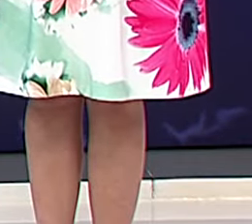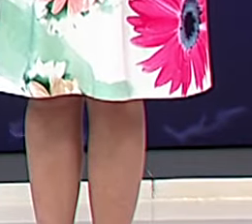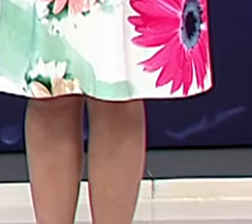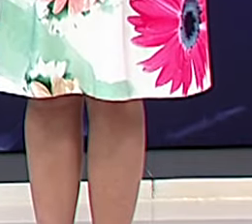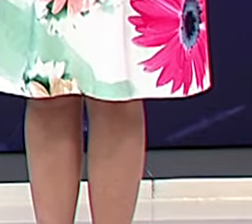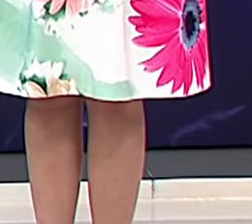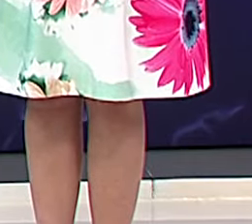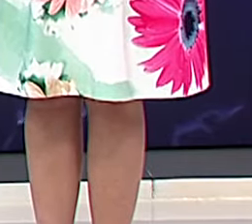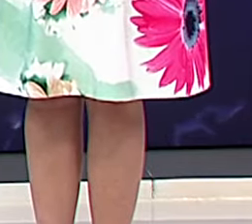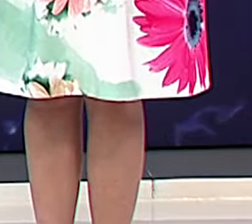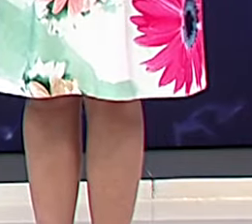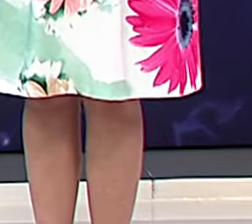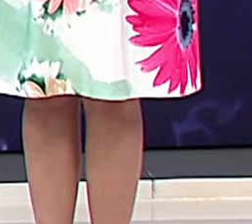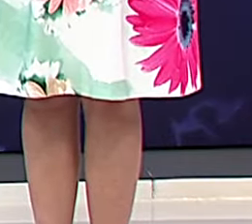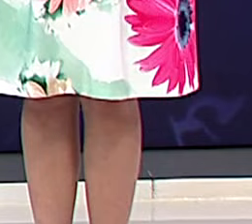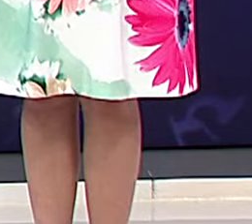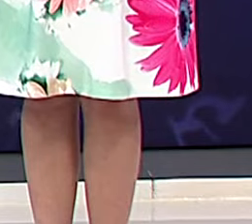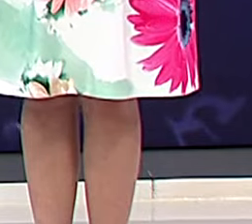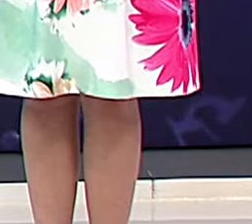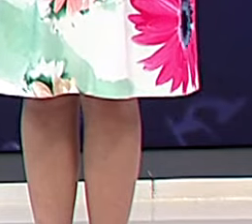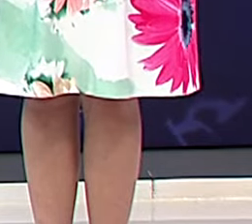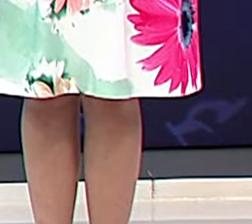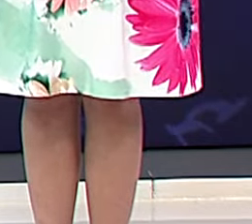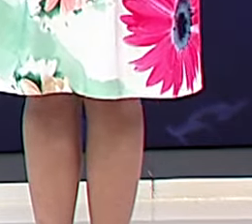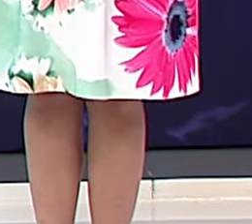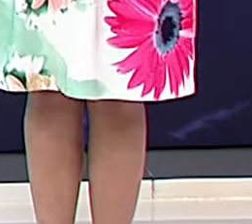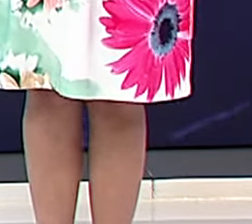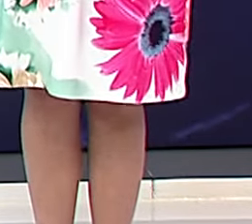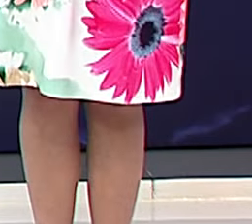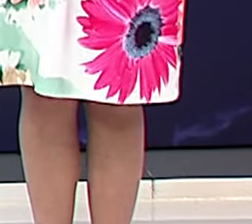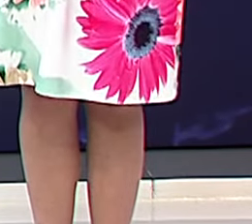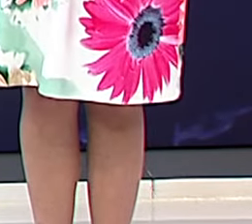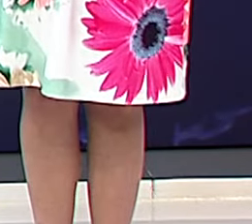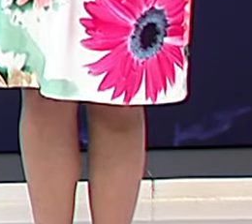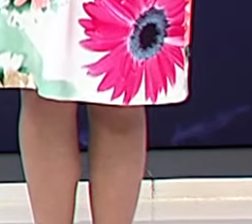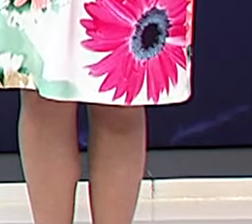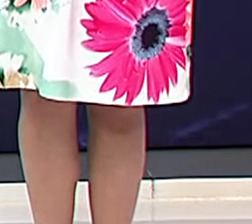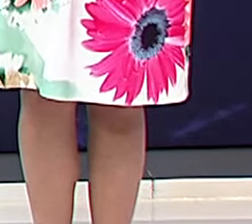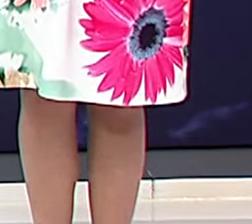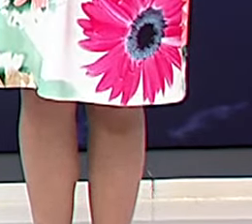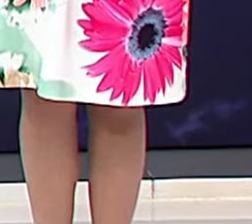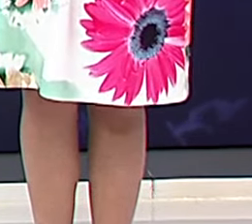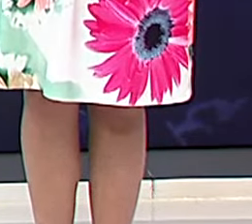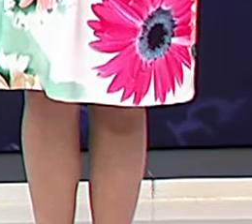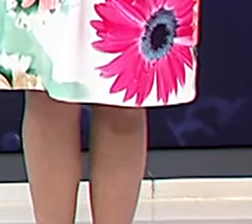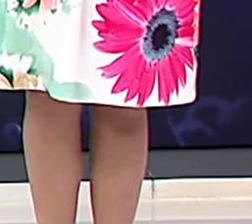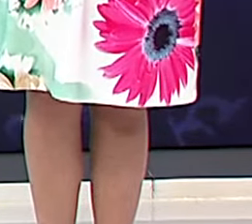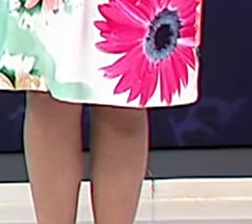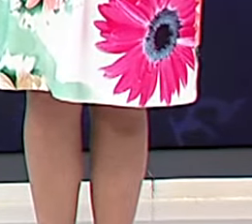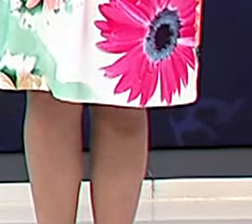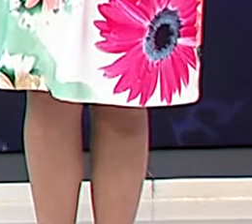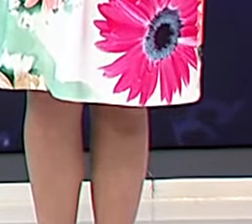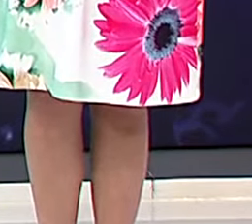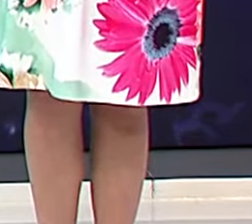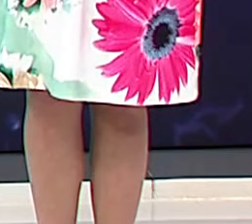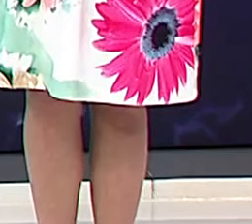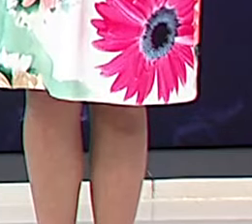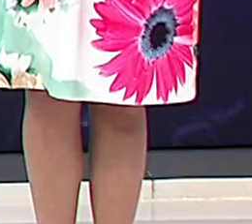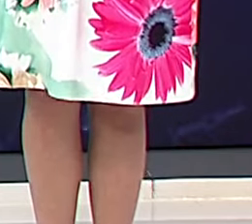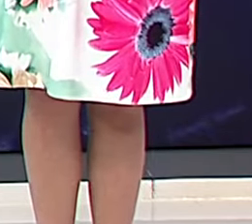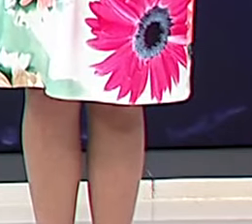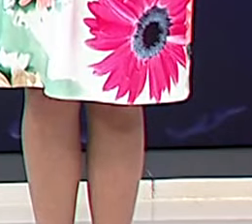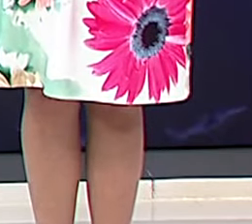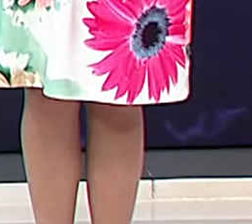Veamos otras de las preguntas Que realizan las personas En las calles Doctor Ortiz ¿El consumo del cigarro electrónico